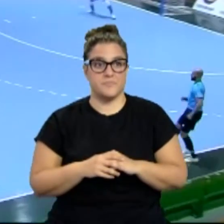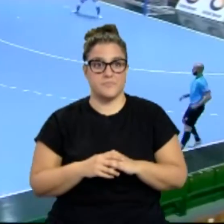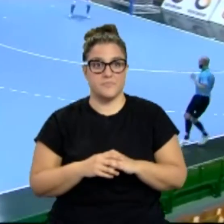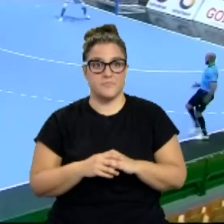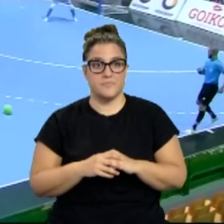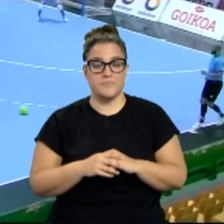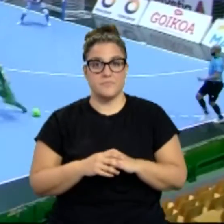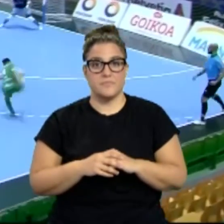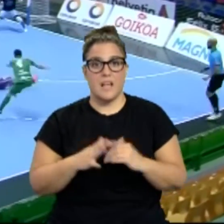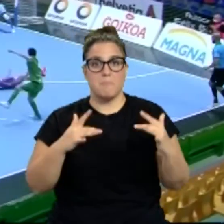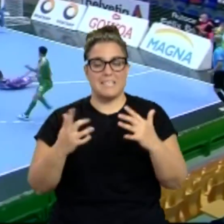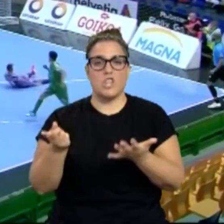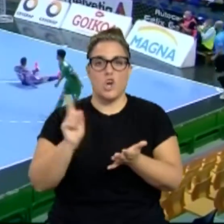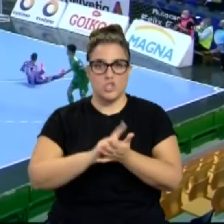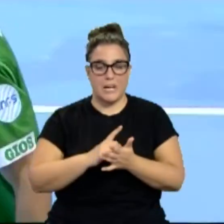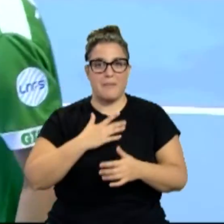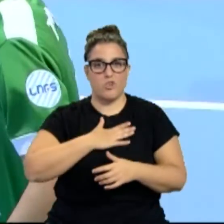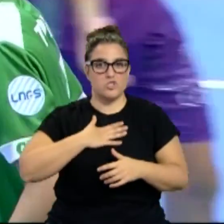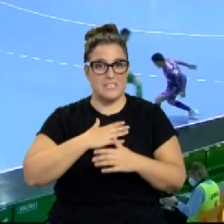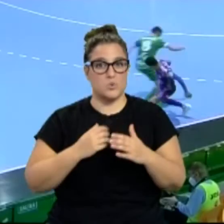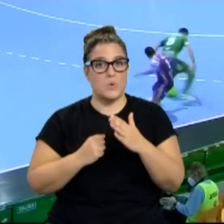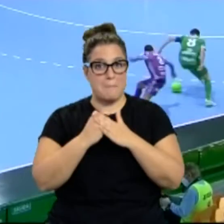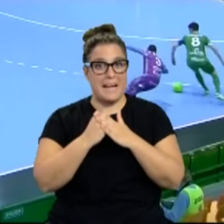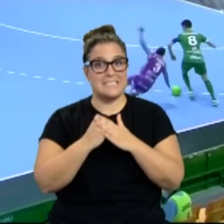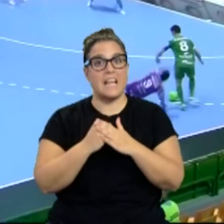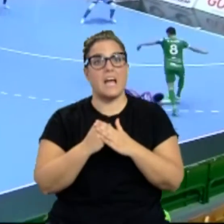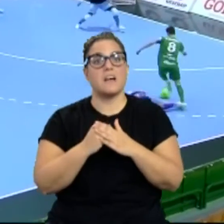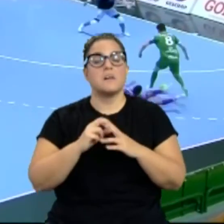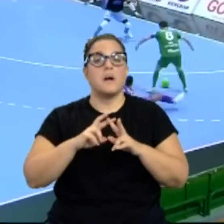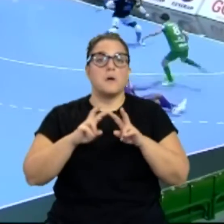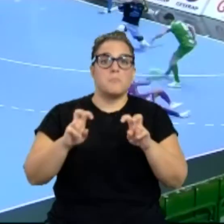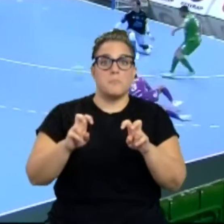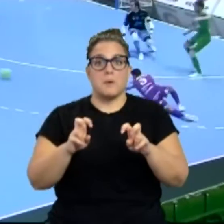El partido se reanudó con Osasuna Magna gozando de las primeras aproximaciones.